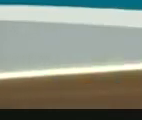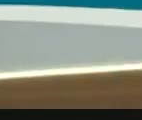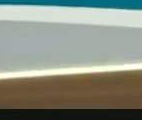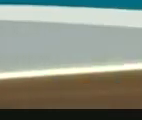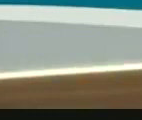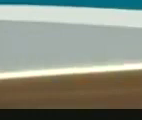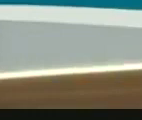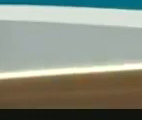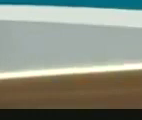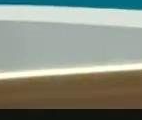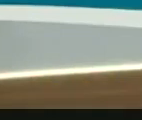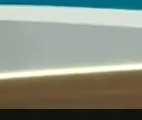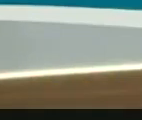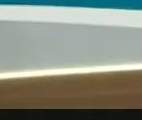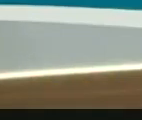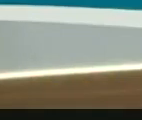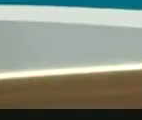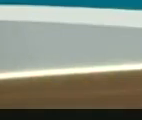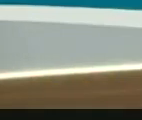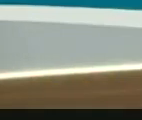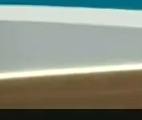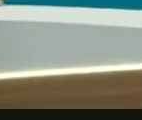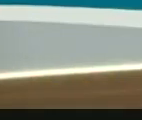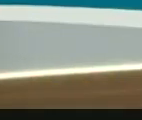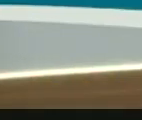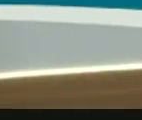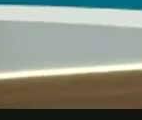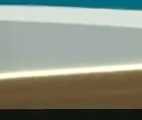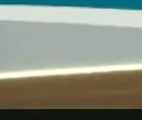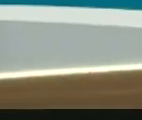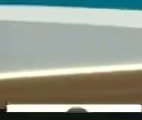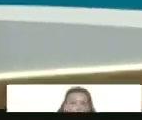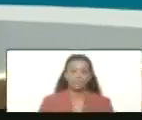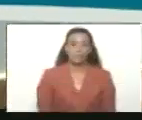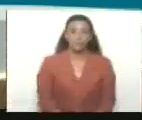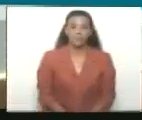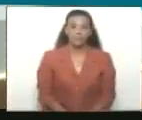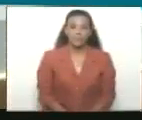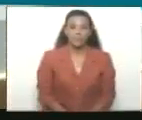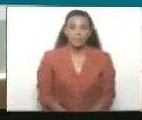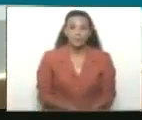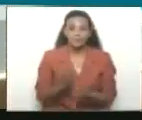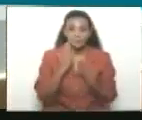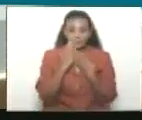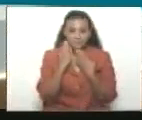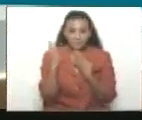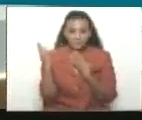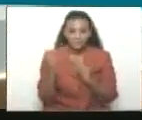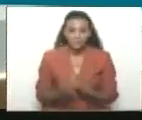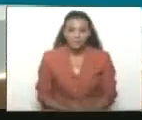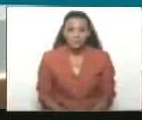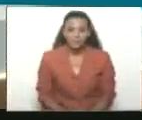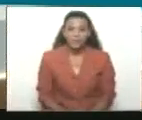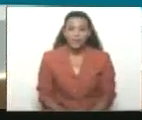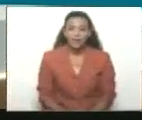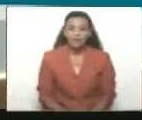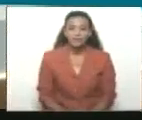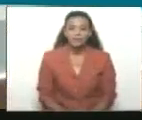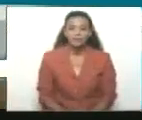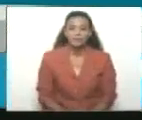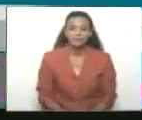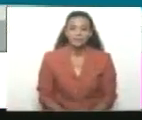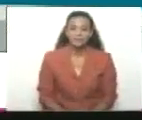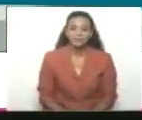¿Ah? Como hemos hecho en otros años. Porque eso mueve la alegría, la felicidad, la